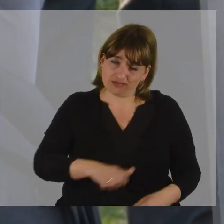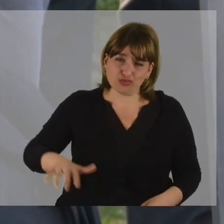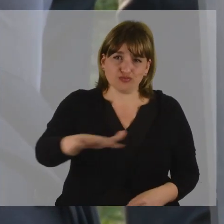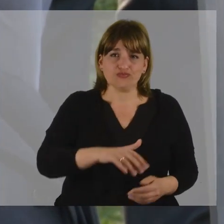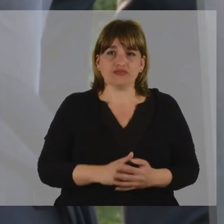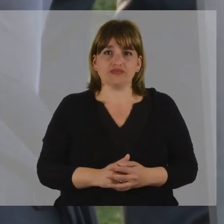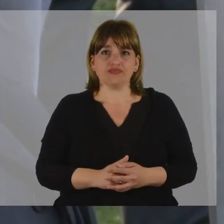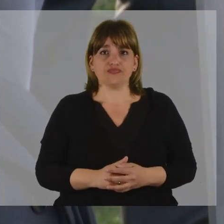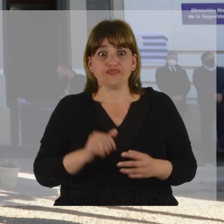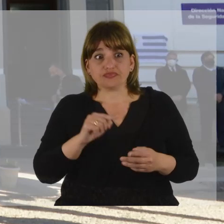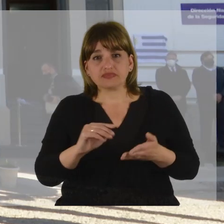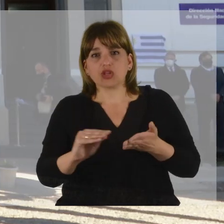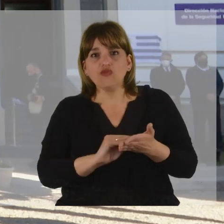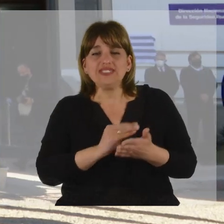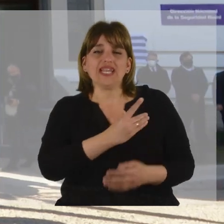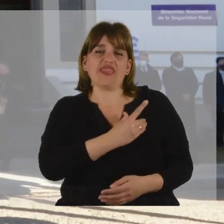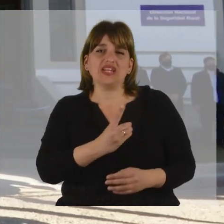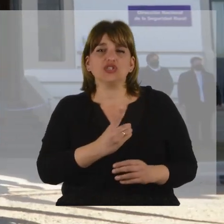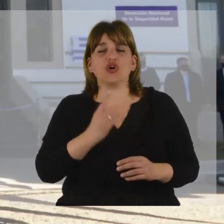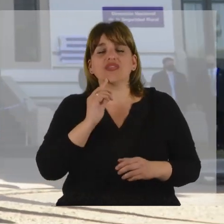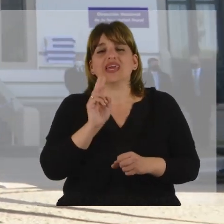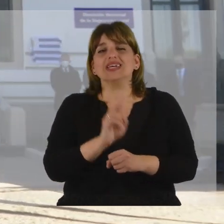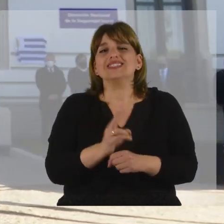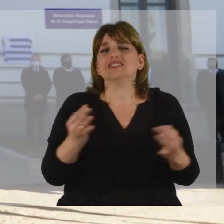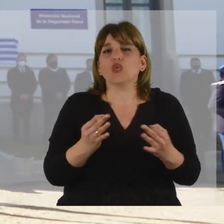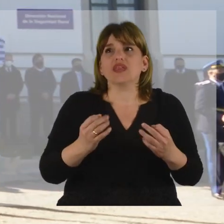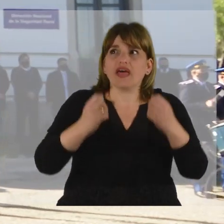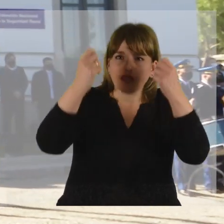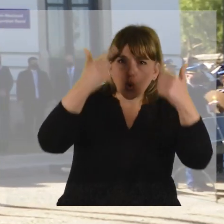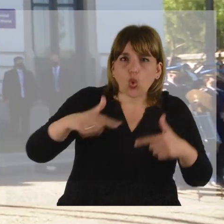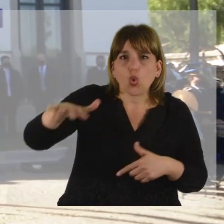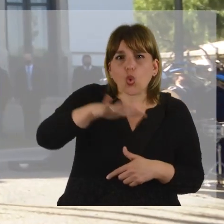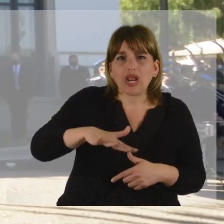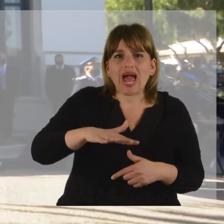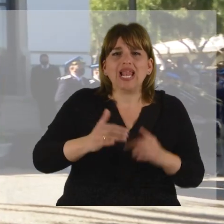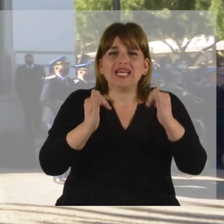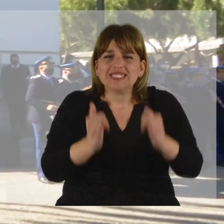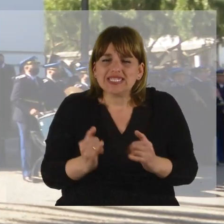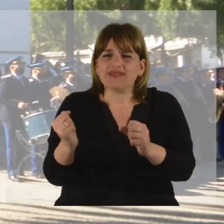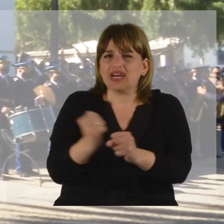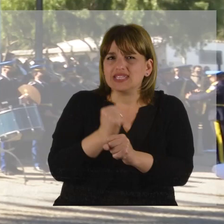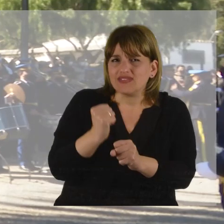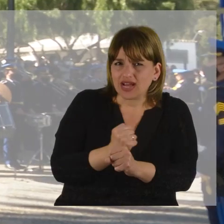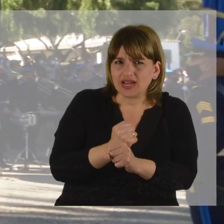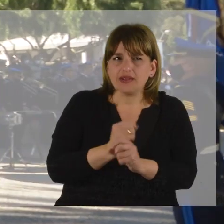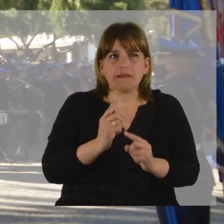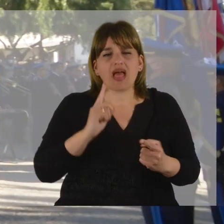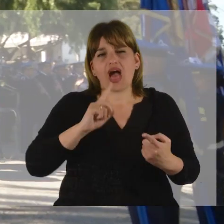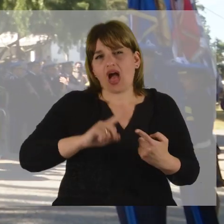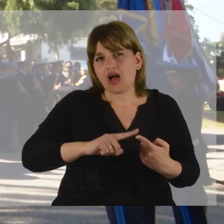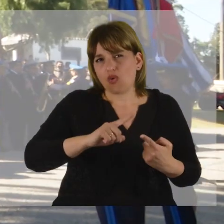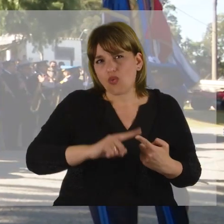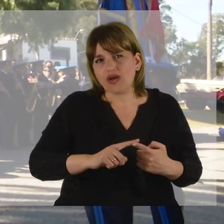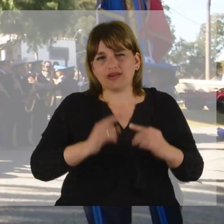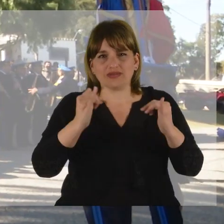Esta Dirección Nacional de Seguridad Rural que además va a trabajar de